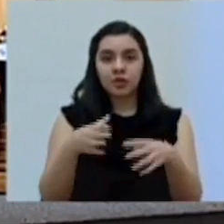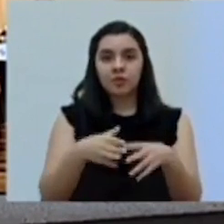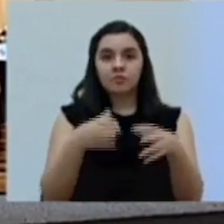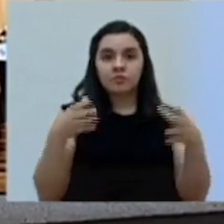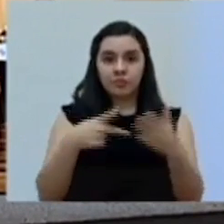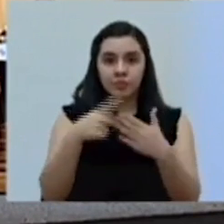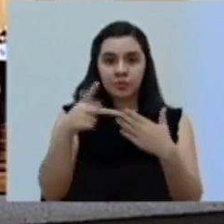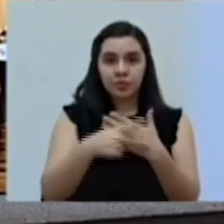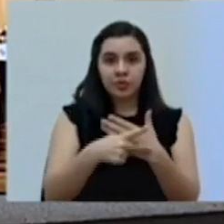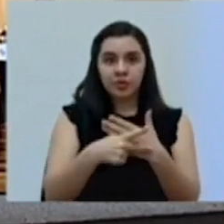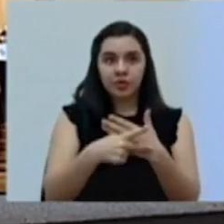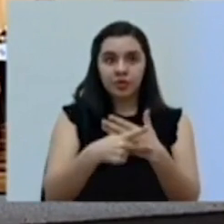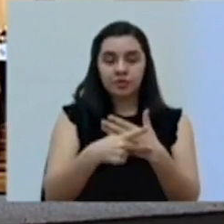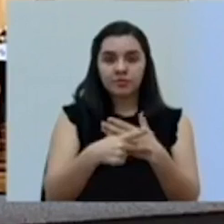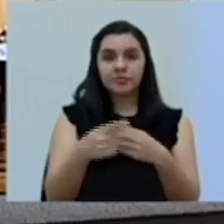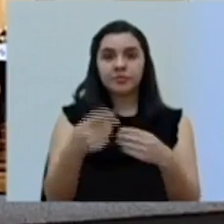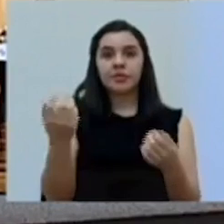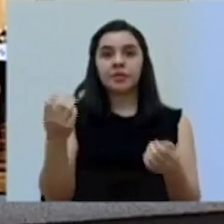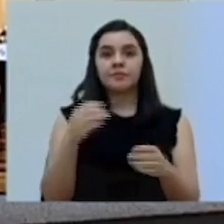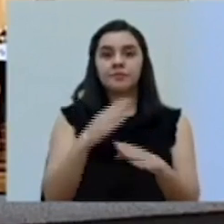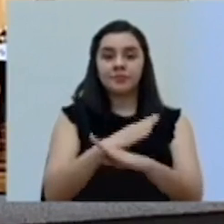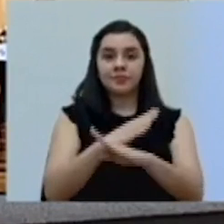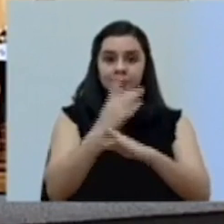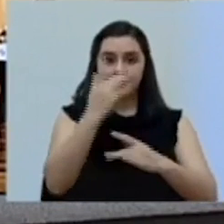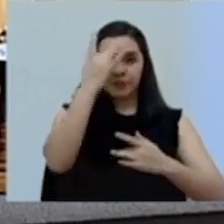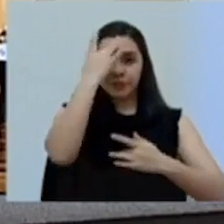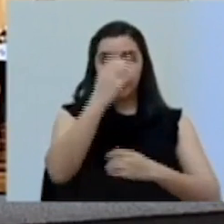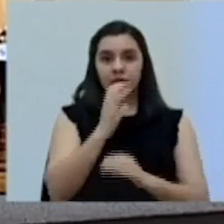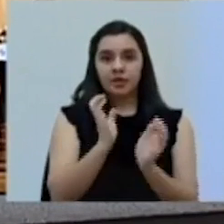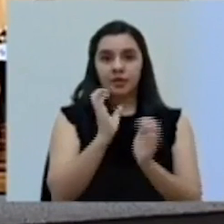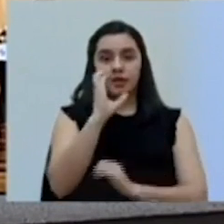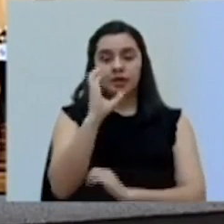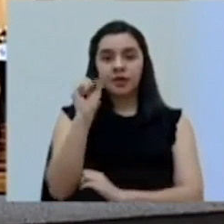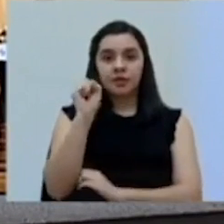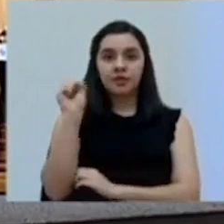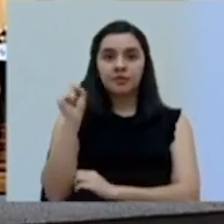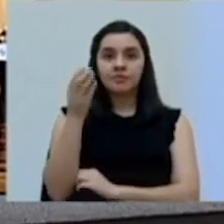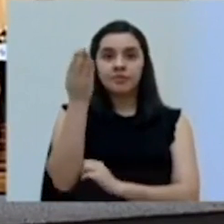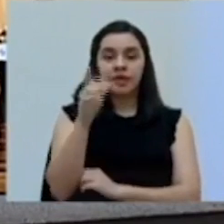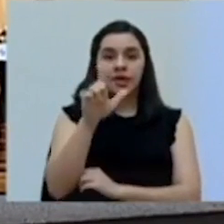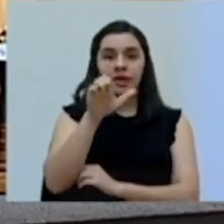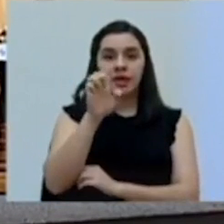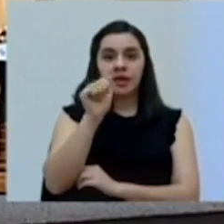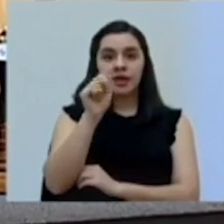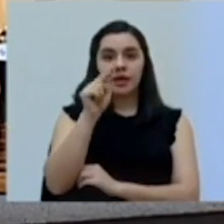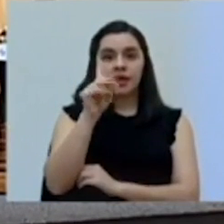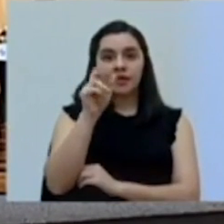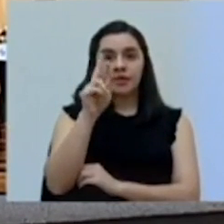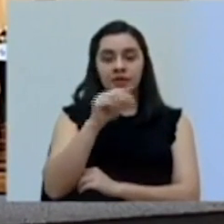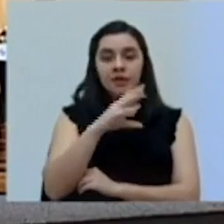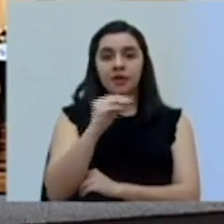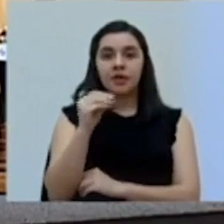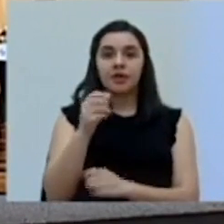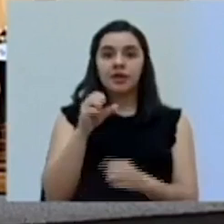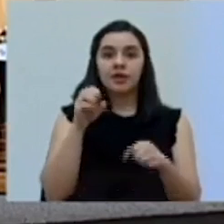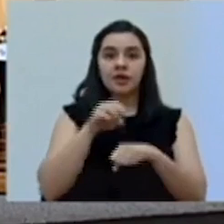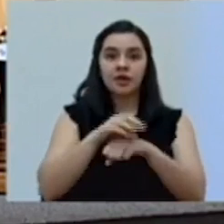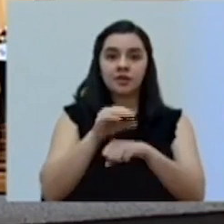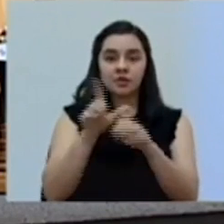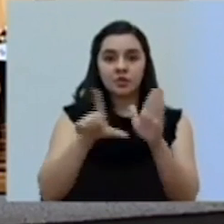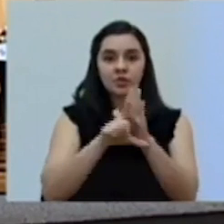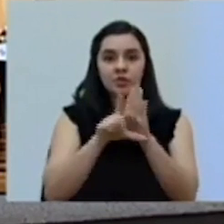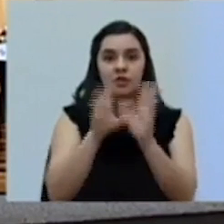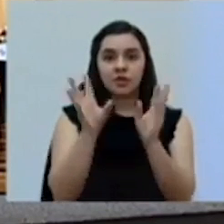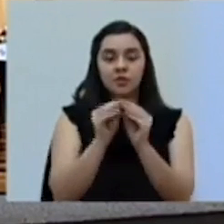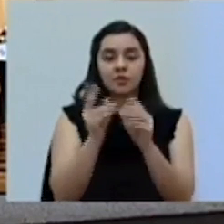inmunizaciones de la Caja Costarricense de Seguro Social, la señora Leandra Abarca y el asesor legal de la Comisión